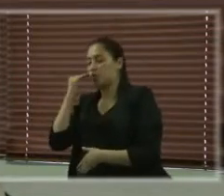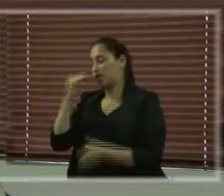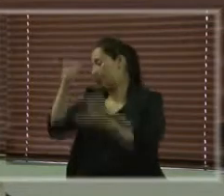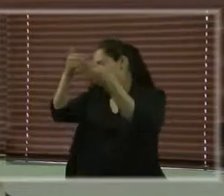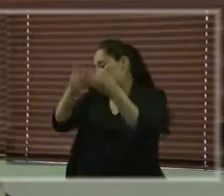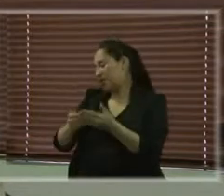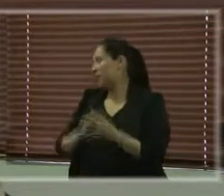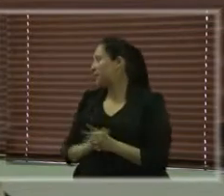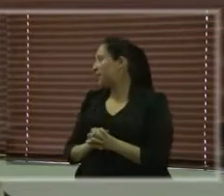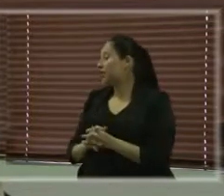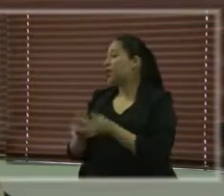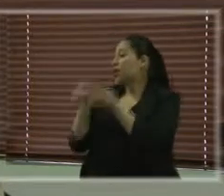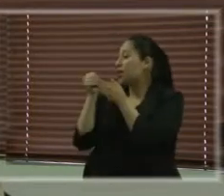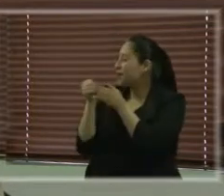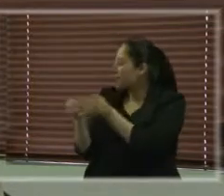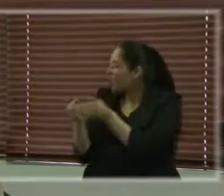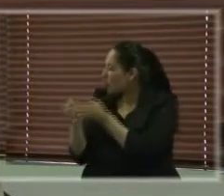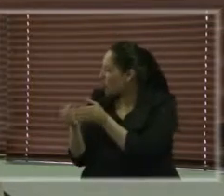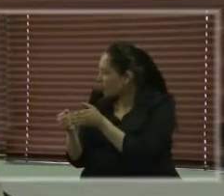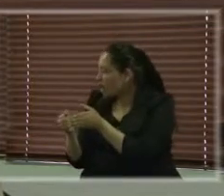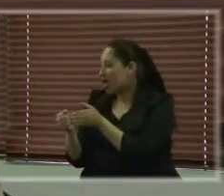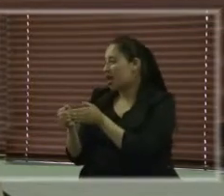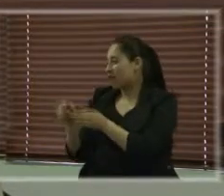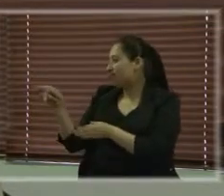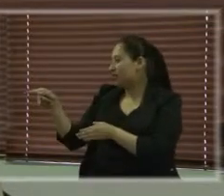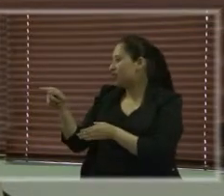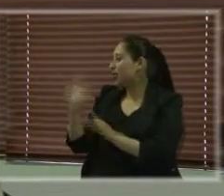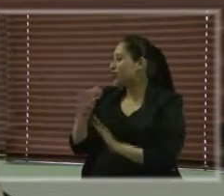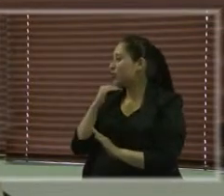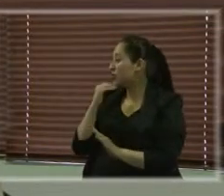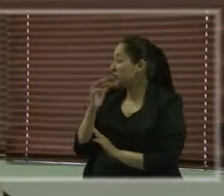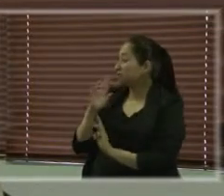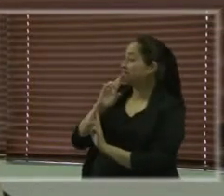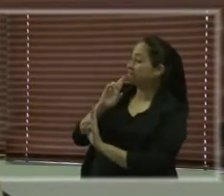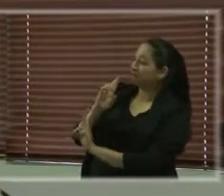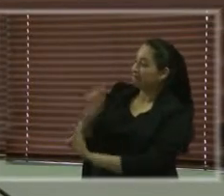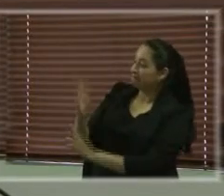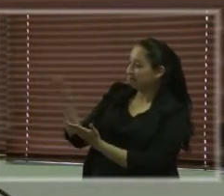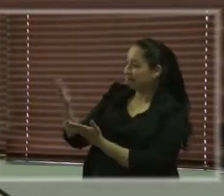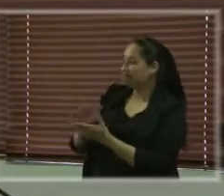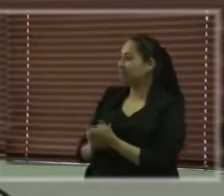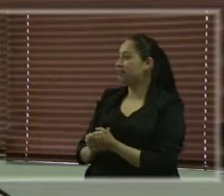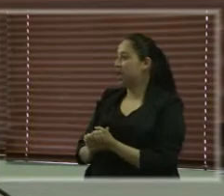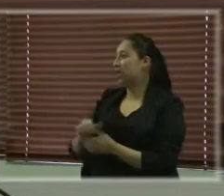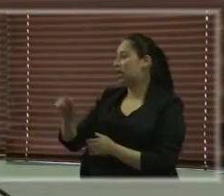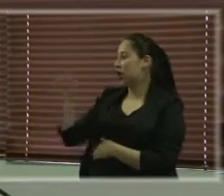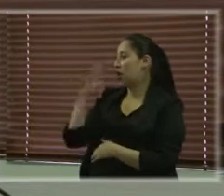Entonces, la metodología a grosso modo es eso, no sé si responde a tu pregunta.